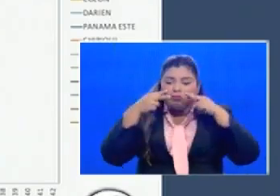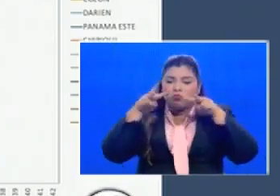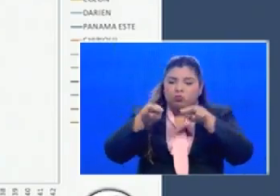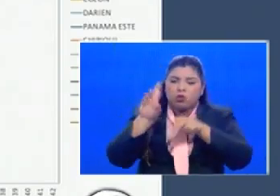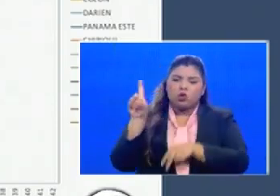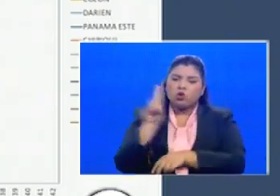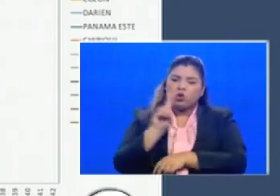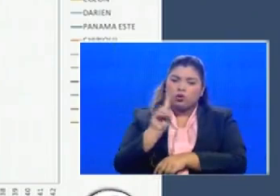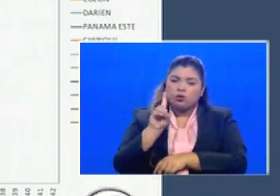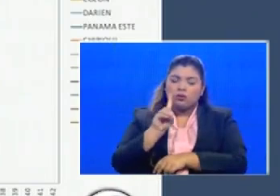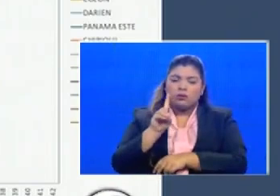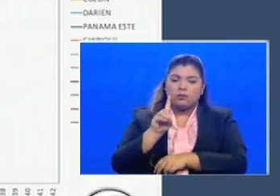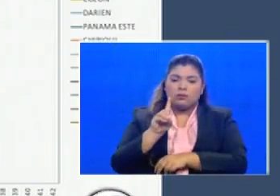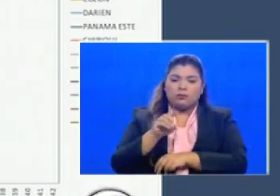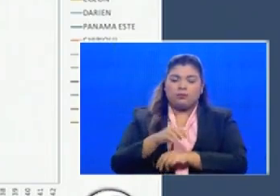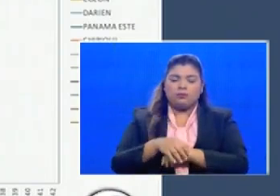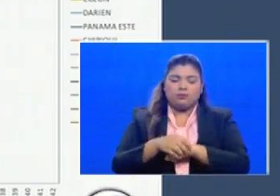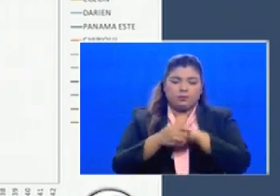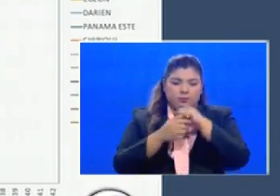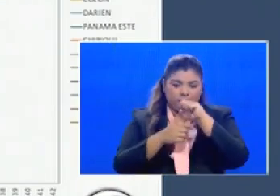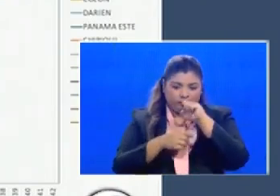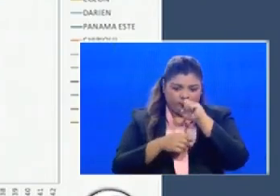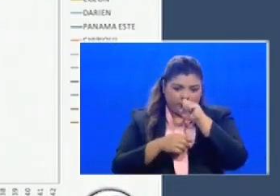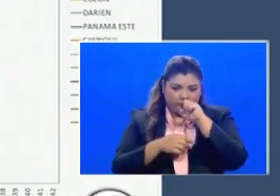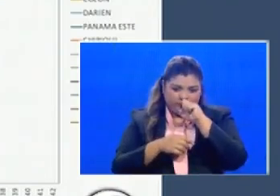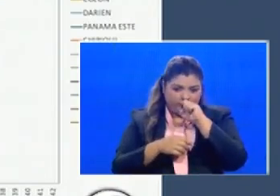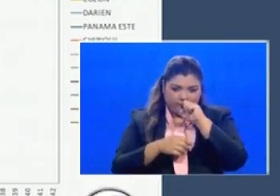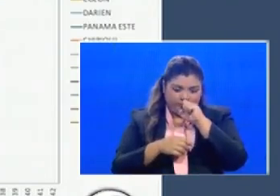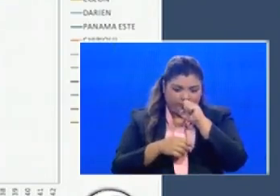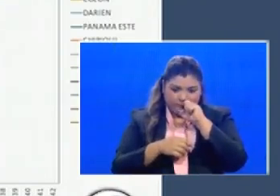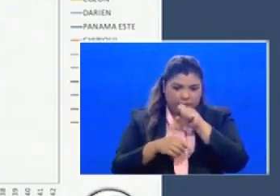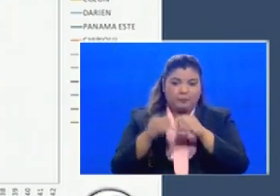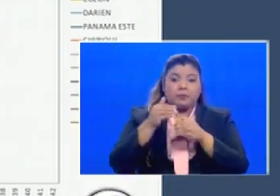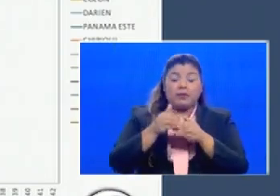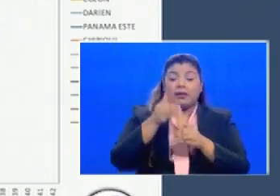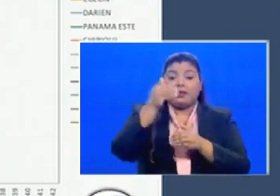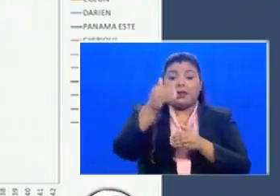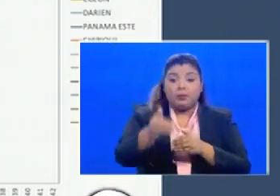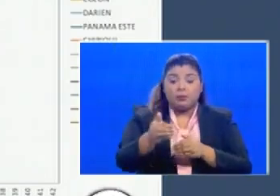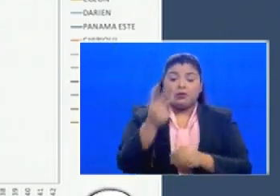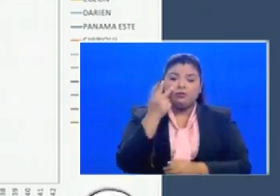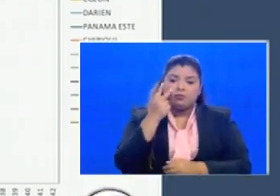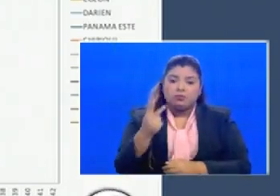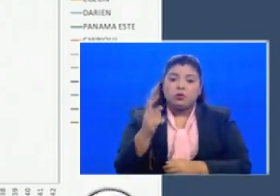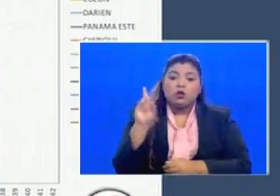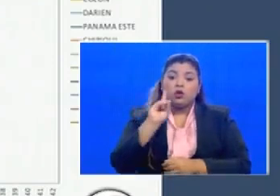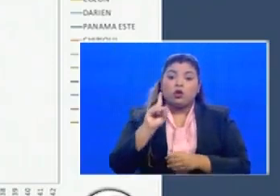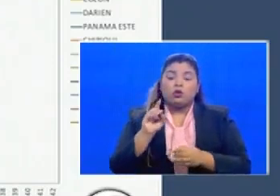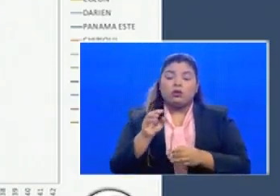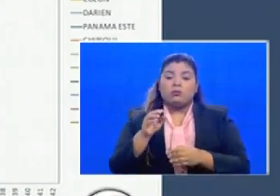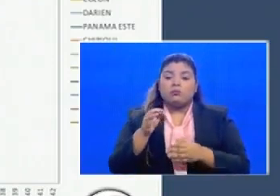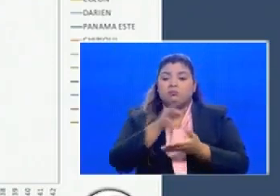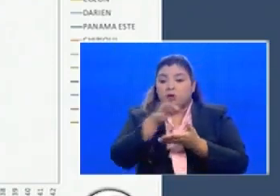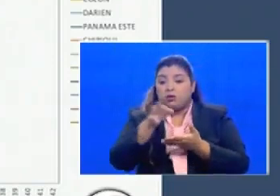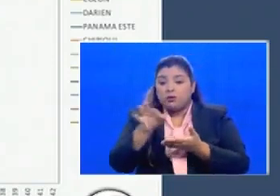que al comienzo después de que se reporta el primer caso en cualquiera de las regiones tiene un crecimiento